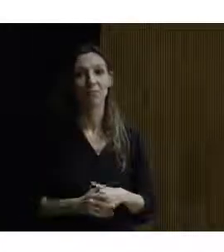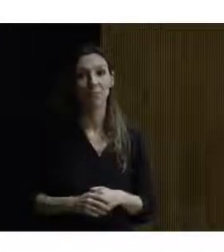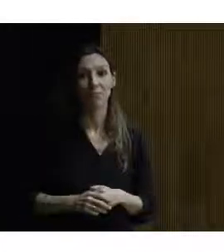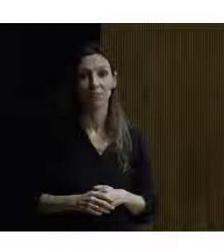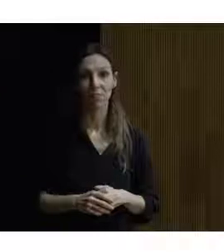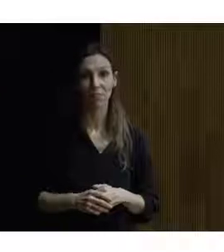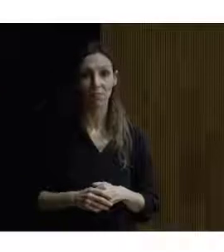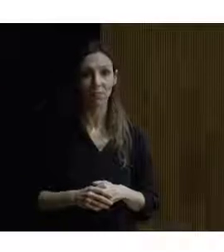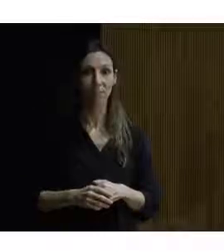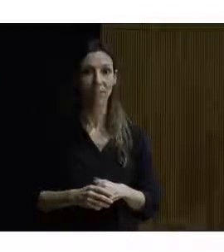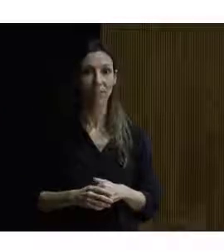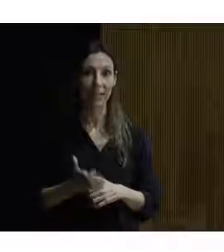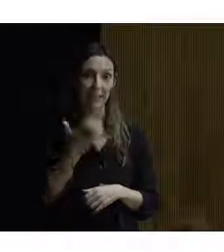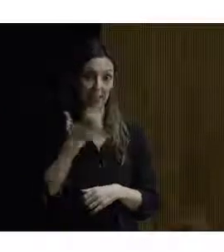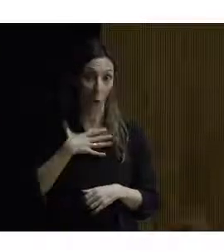le digo todo aquel que pueda